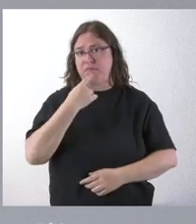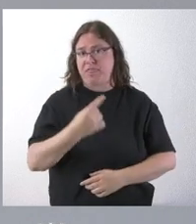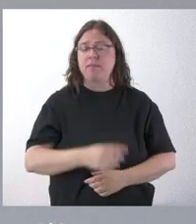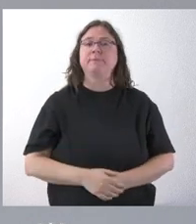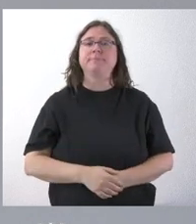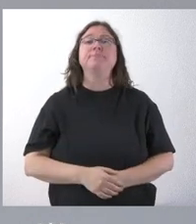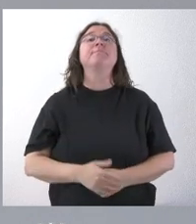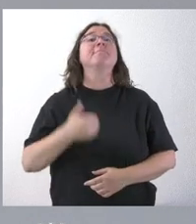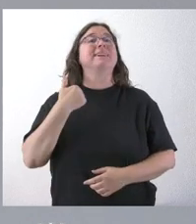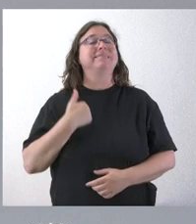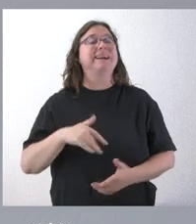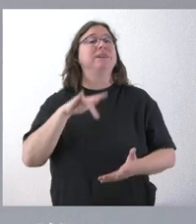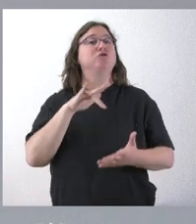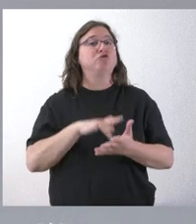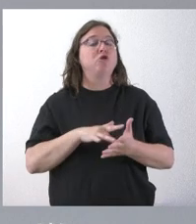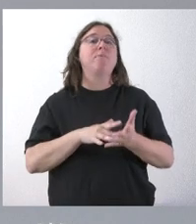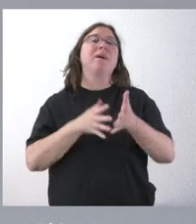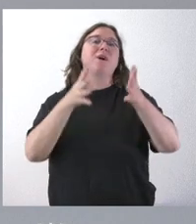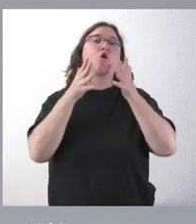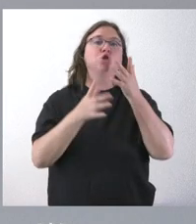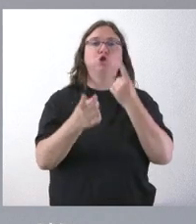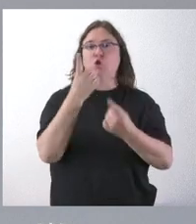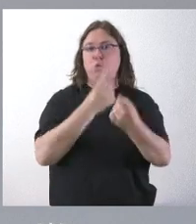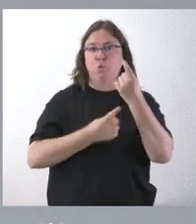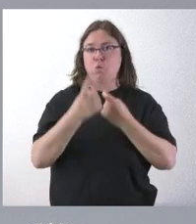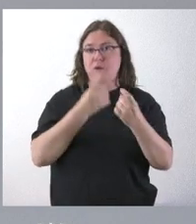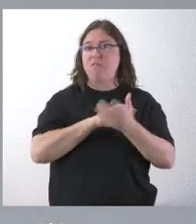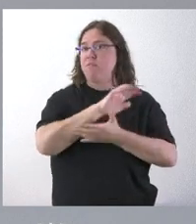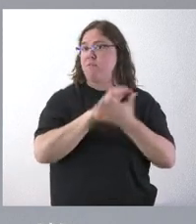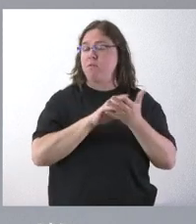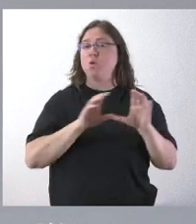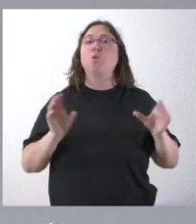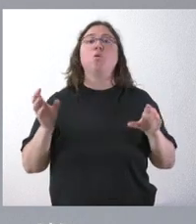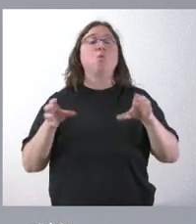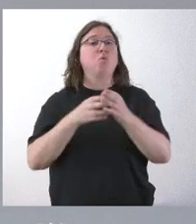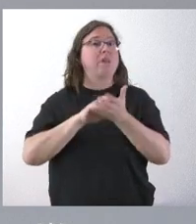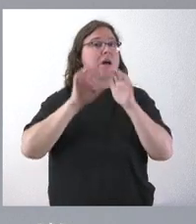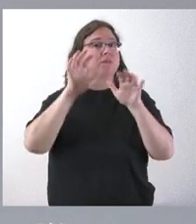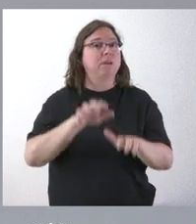lo tanto, una vez que emita el Consejo Consultivo dicho informe, la Junta de Castilla y León